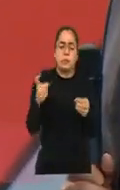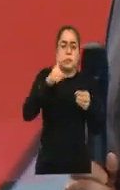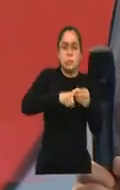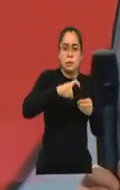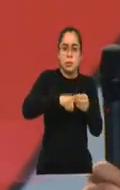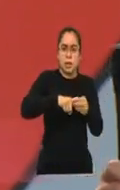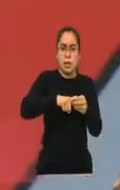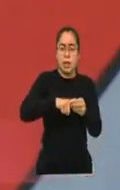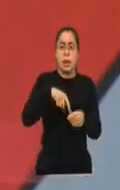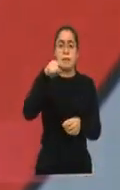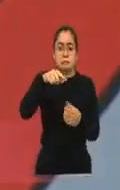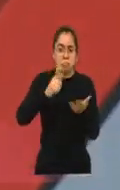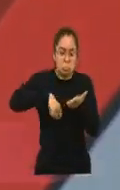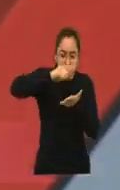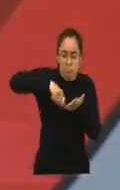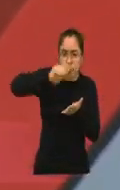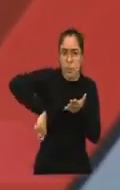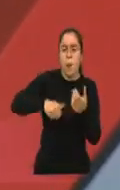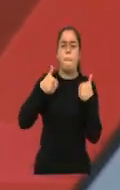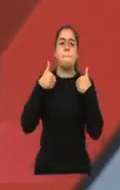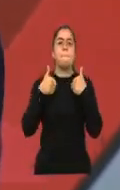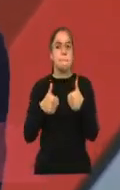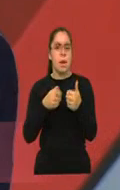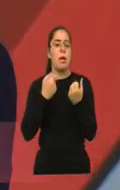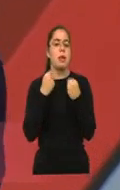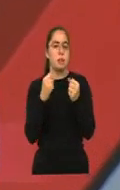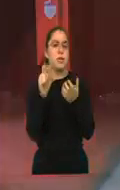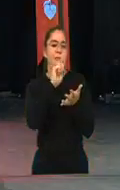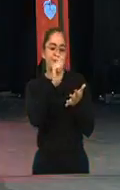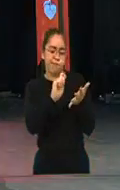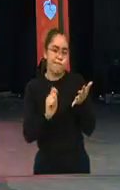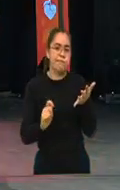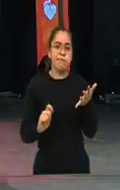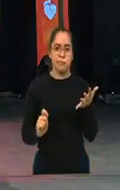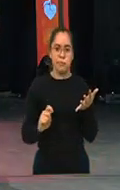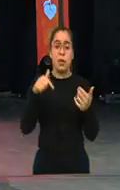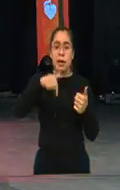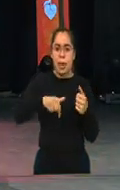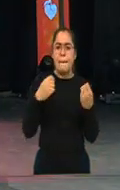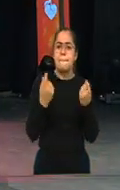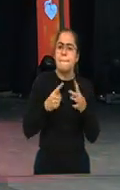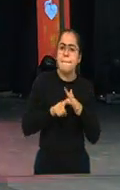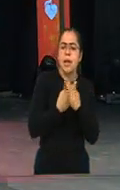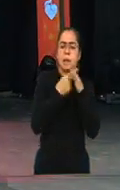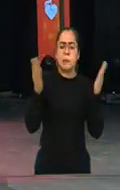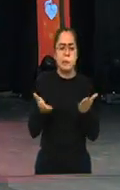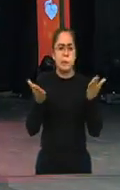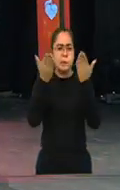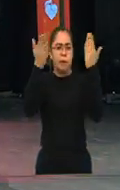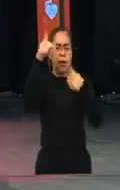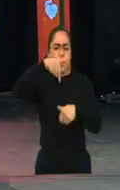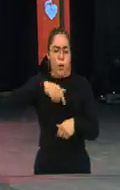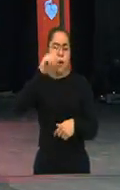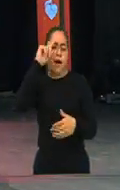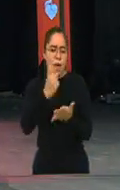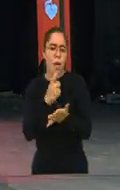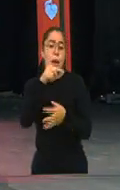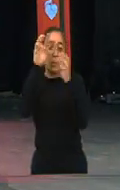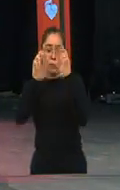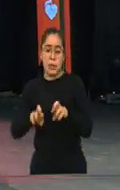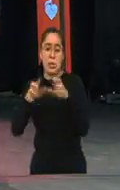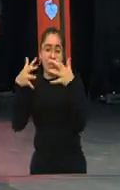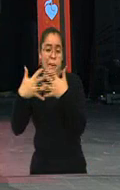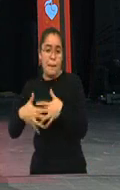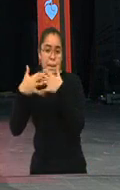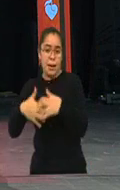firmado, está muy bien redactado, cobre acción, empiece a crecer. Yo creo que las empresas sí se van a sumar. Claro que sí. Además, como comentaba